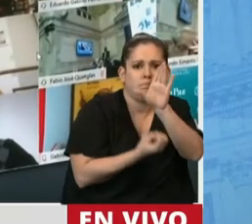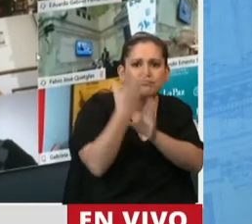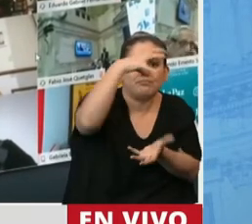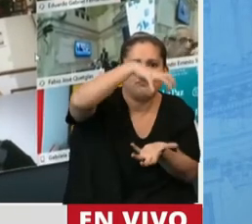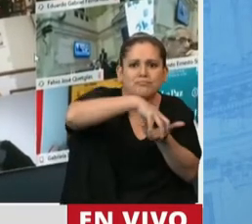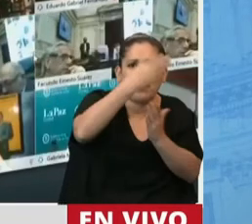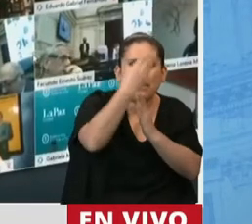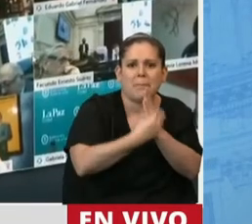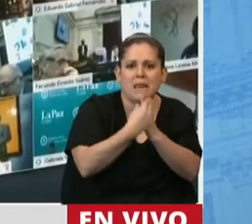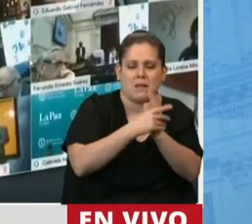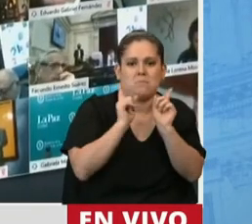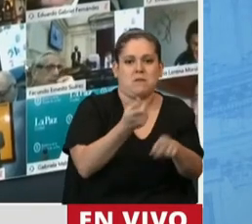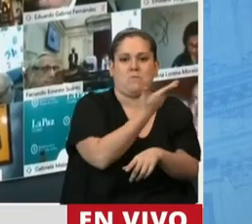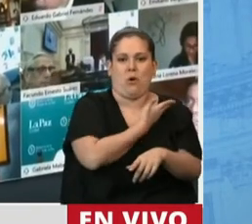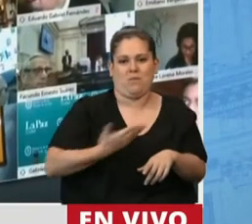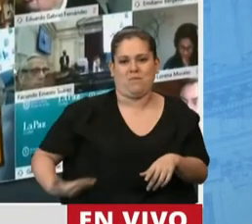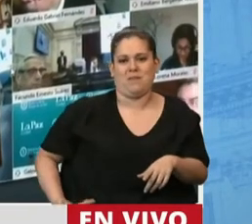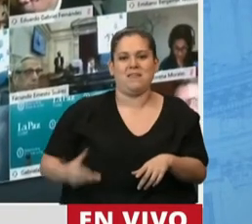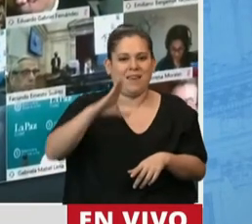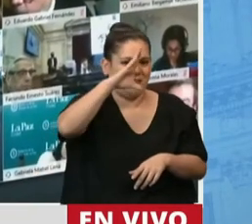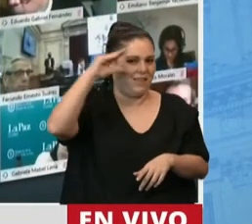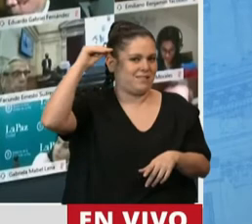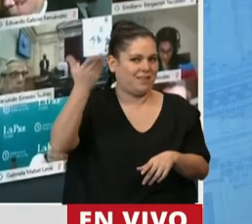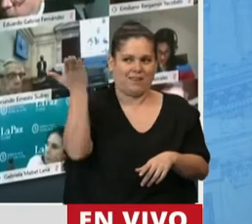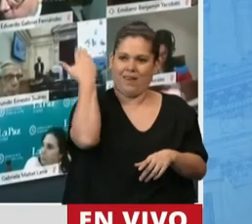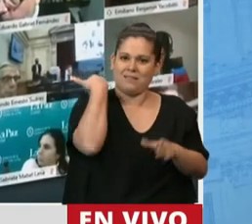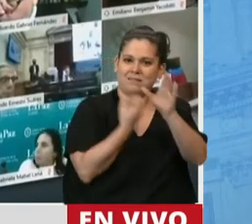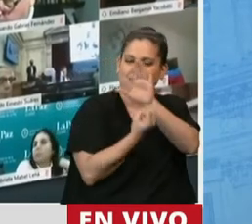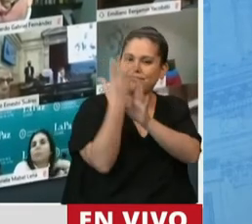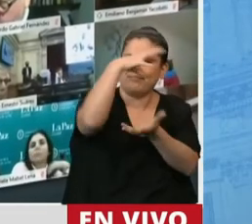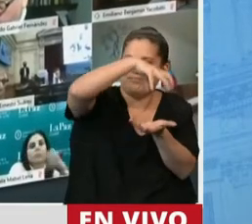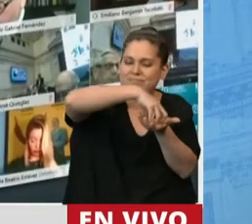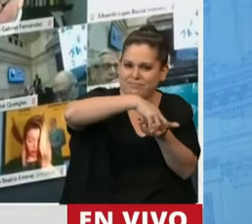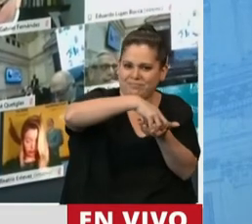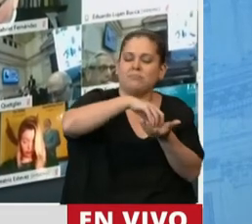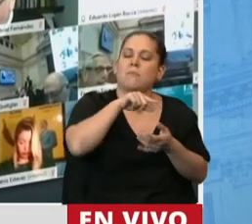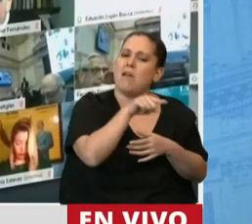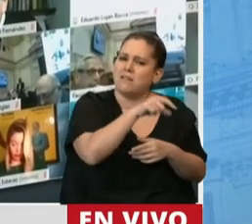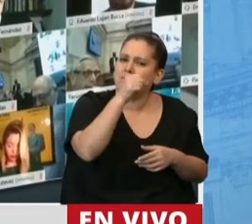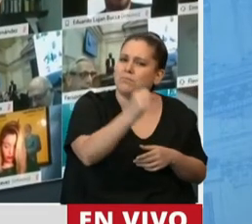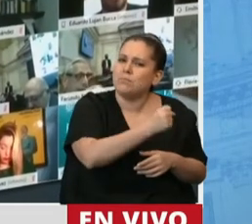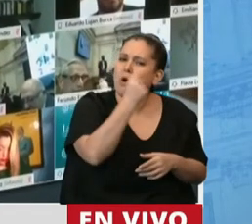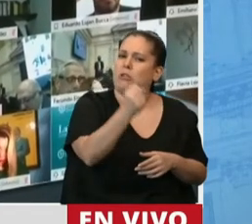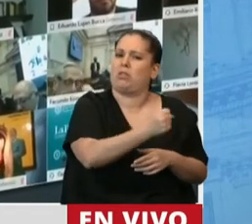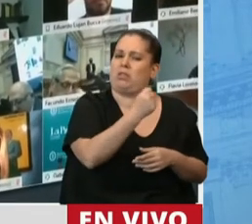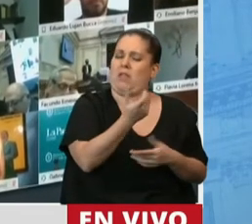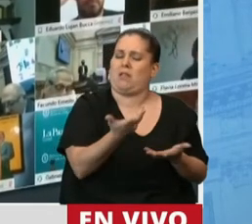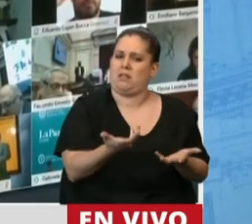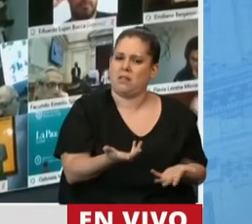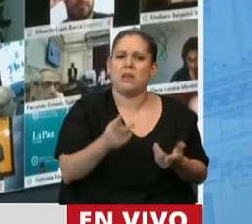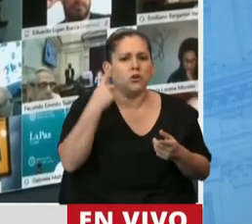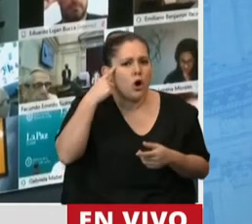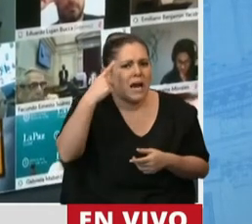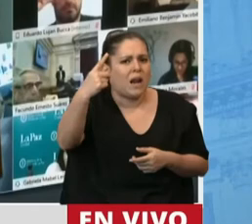en la gestión de nuestra presidenta, Cristina Kirchner, en la gestión de ella, es una inversión. Y creo que